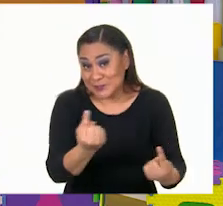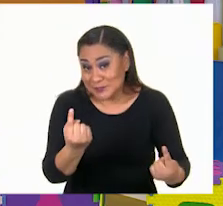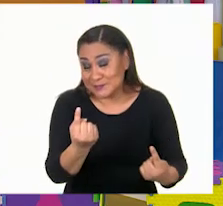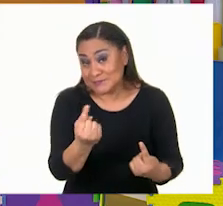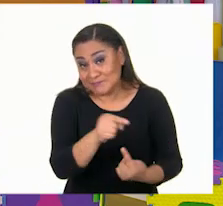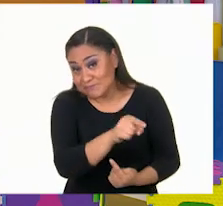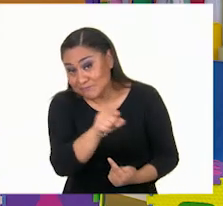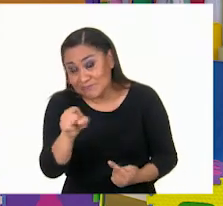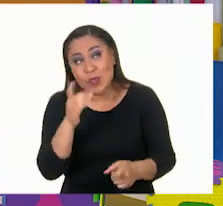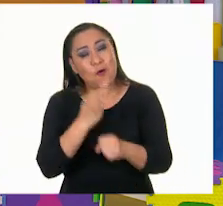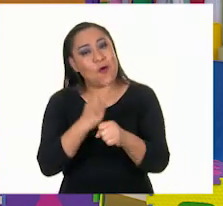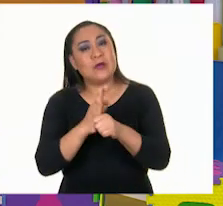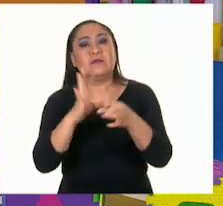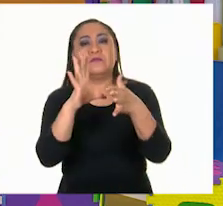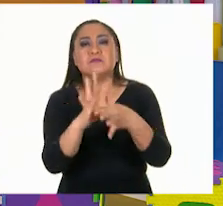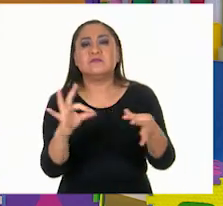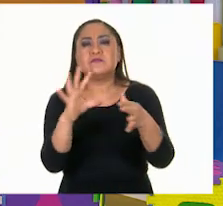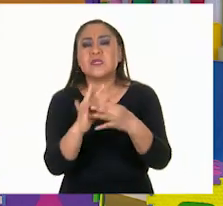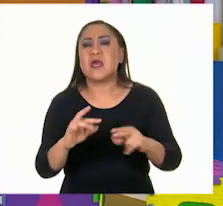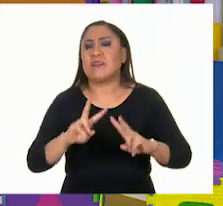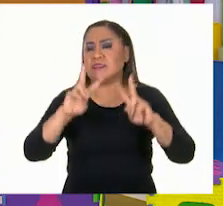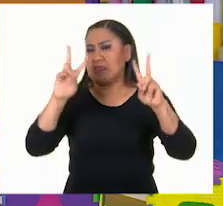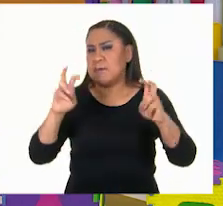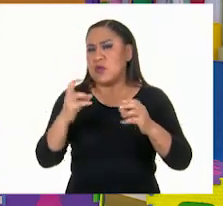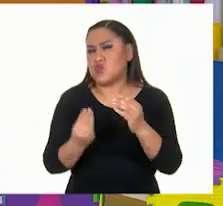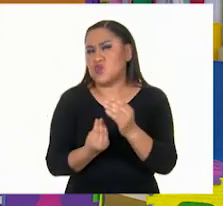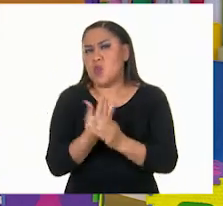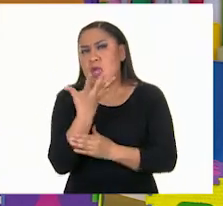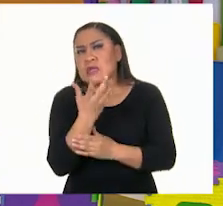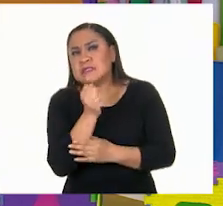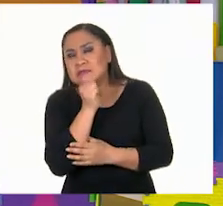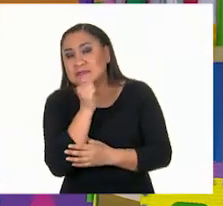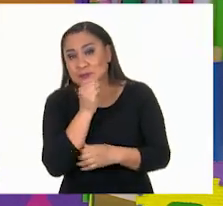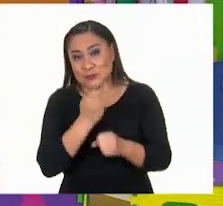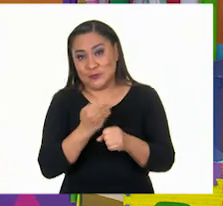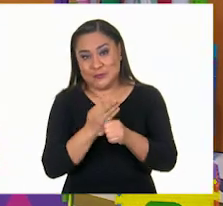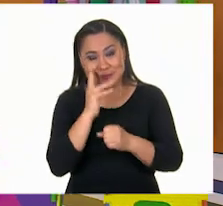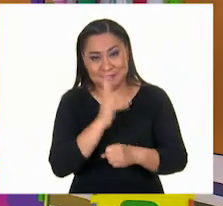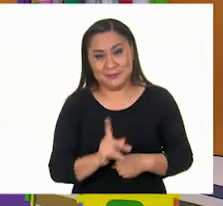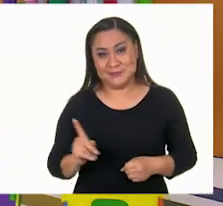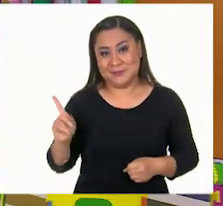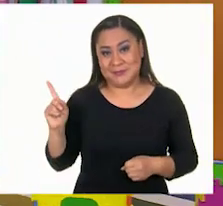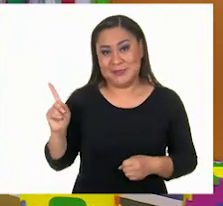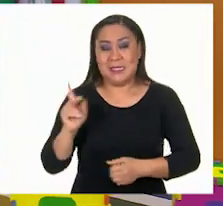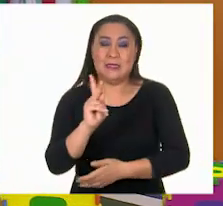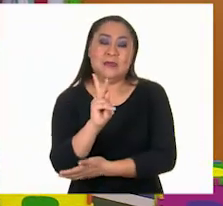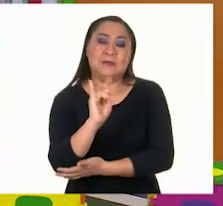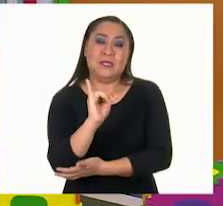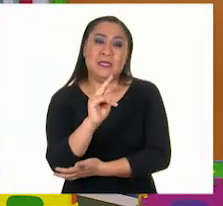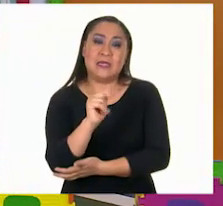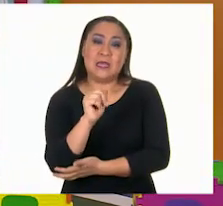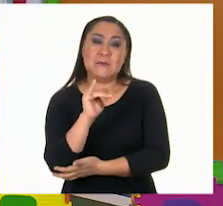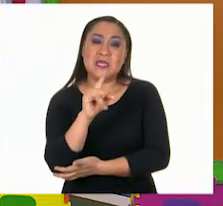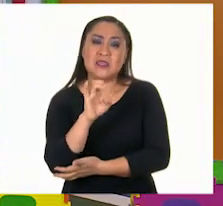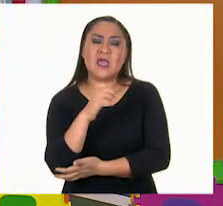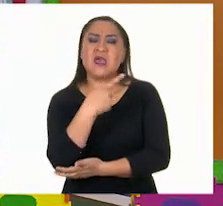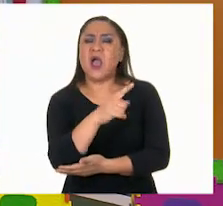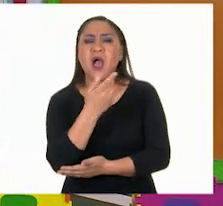un tema nuevo. Porque las pirámides, como la que tengo aquí en mi mano, tienen características